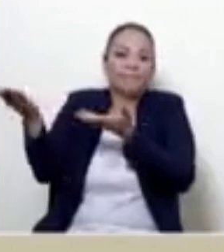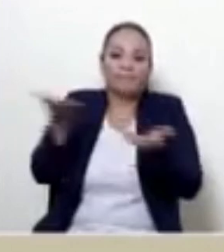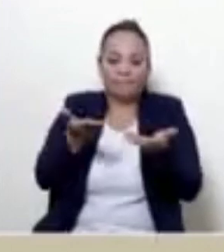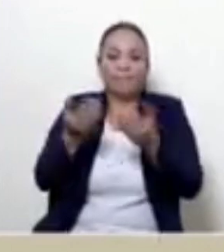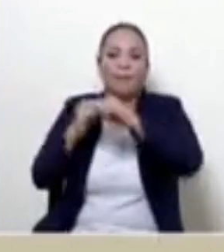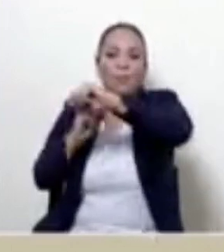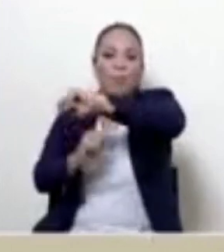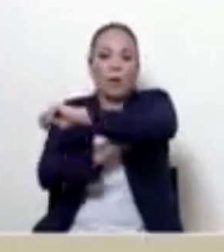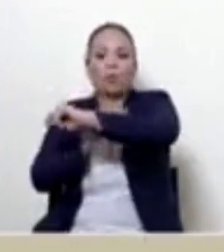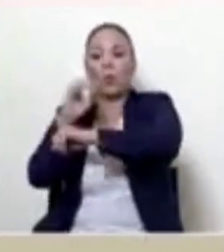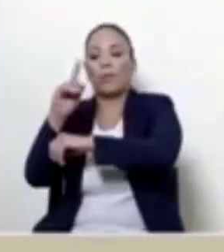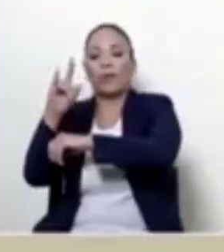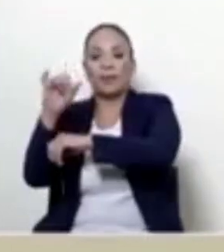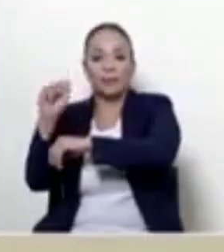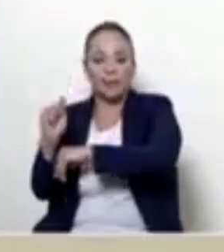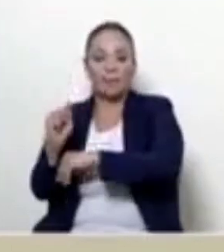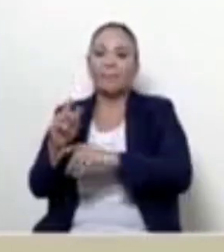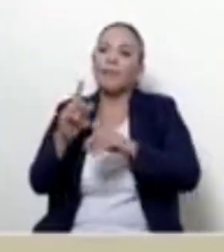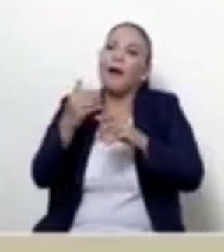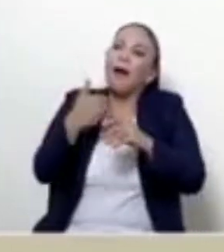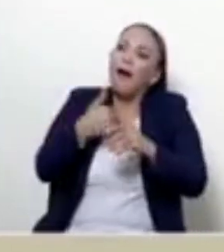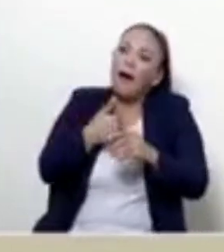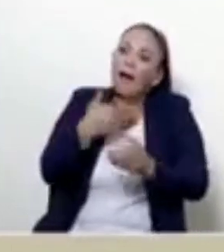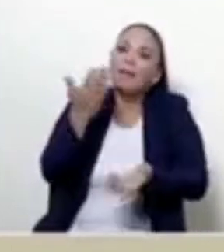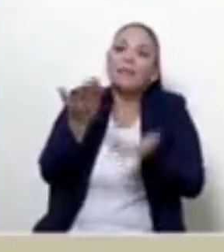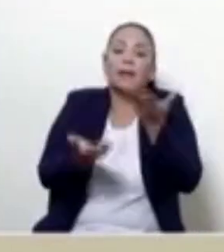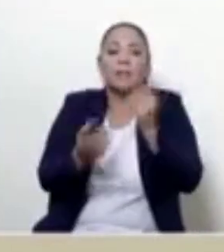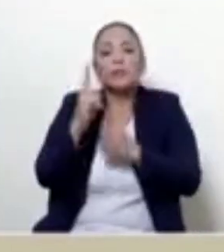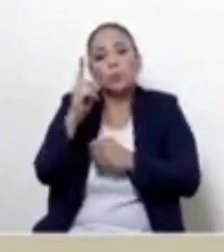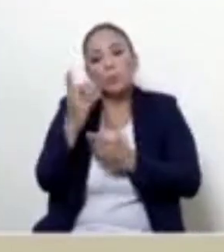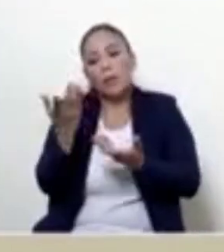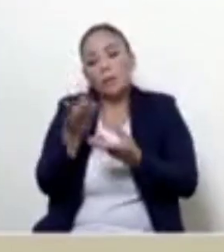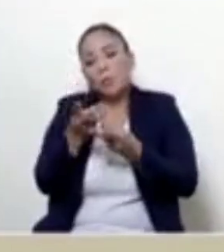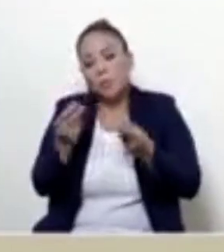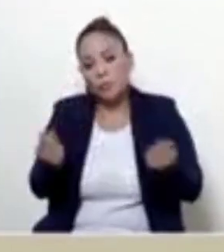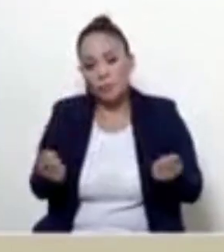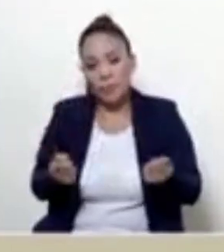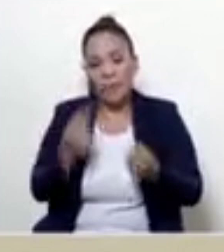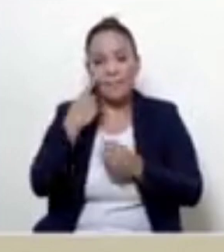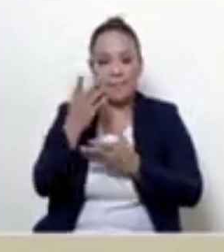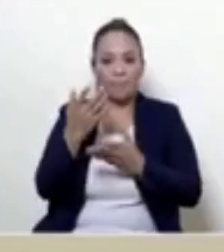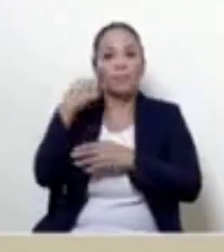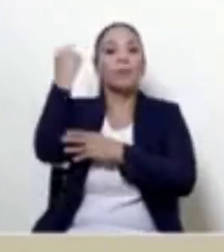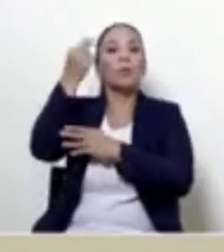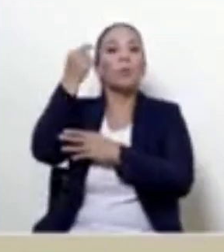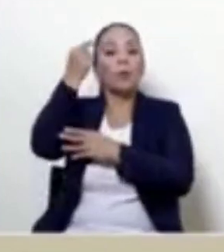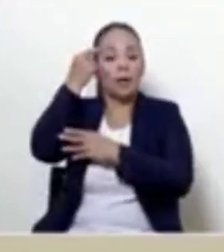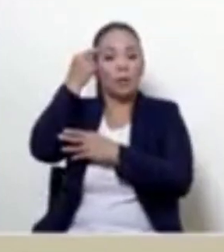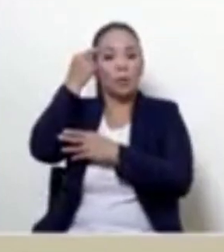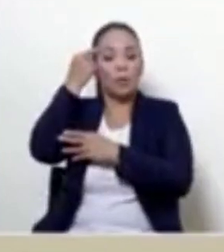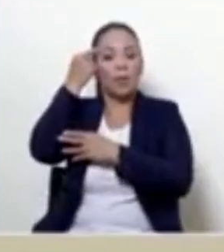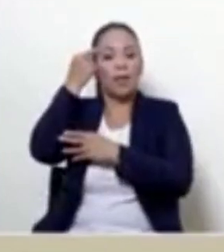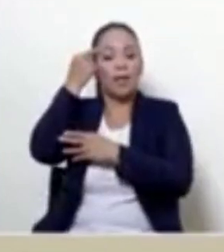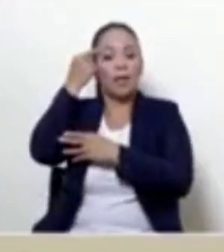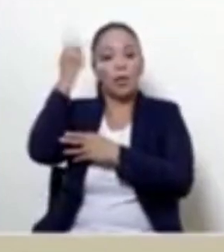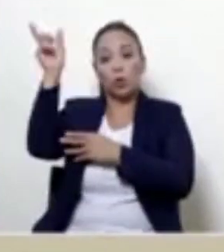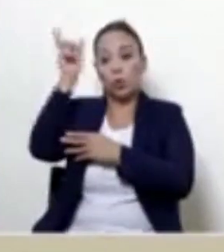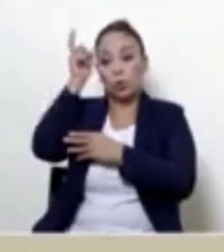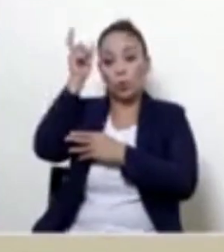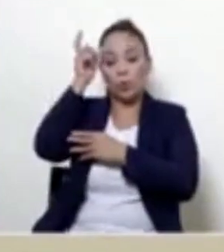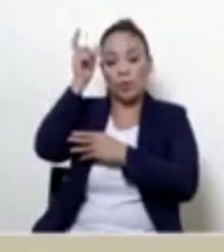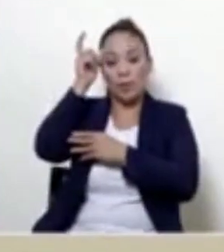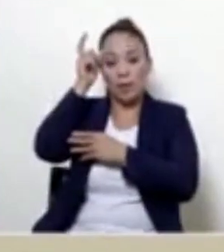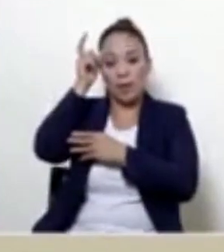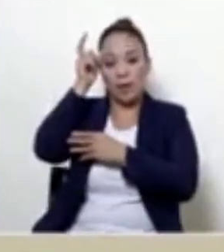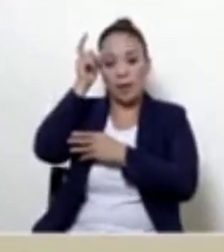Hay una cierta luz al final del túnel porque el gobierno de Turquía, Recep Tayyip